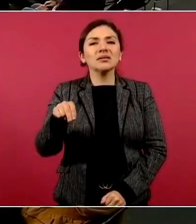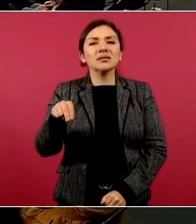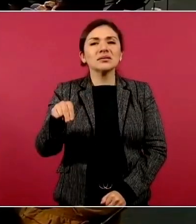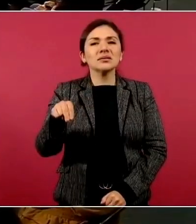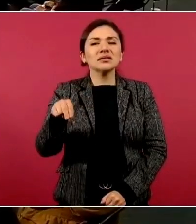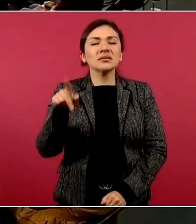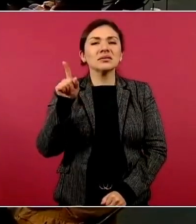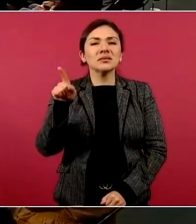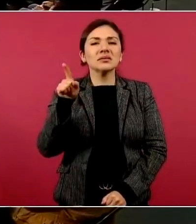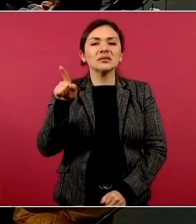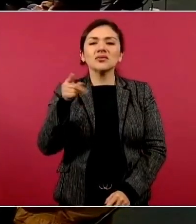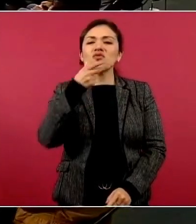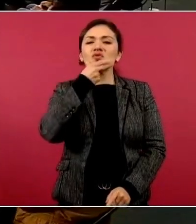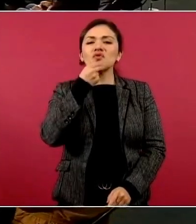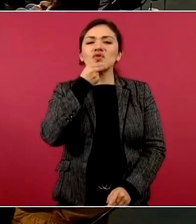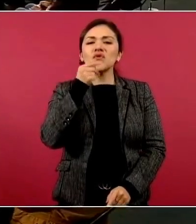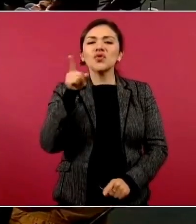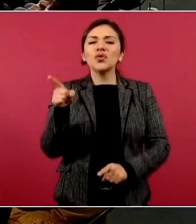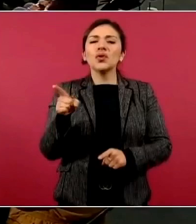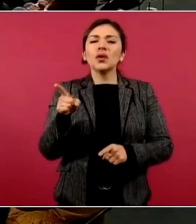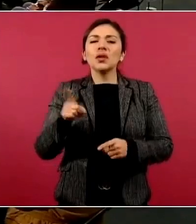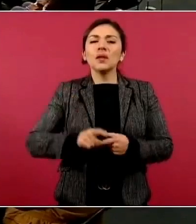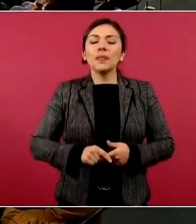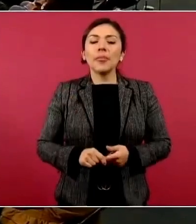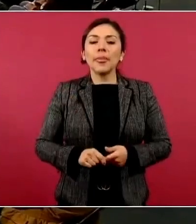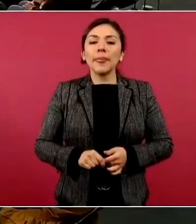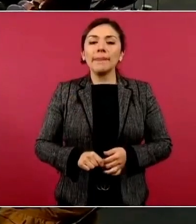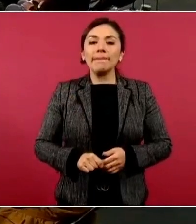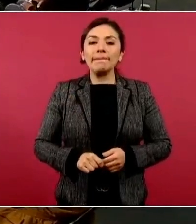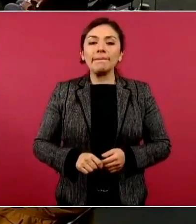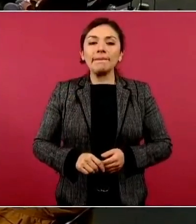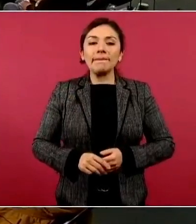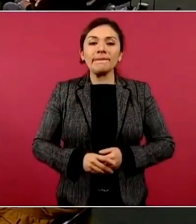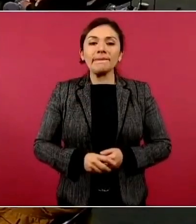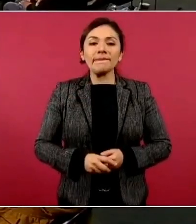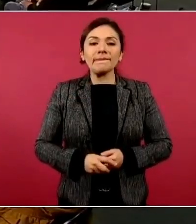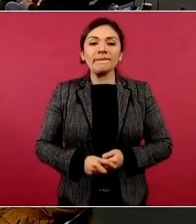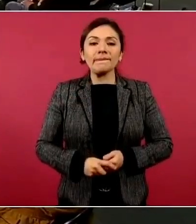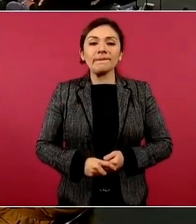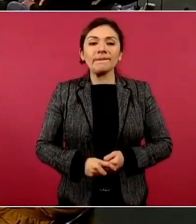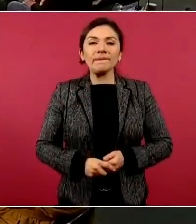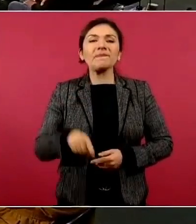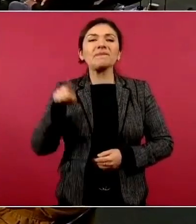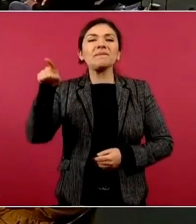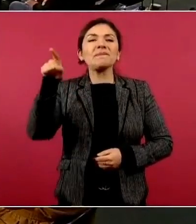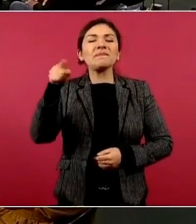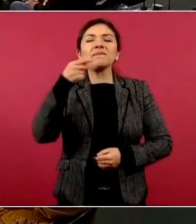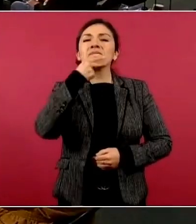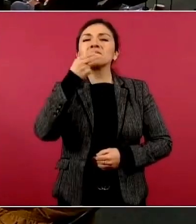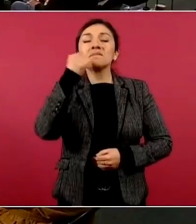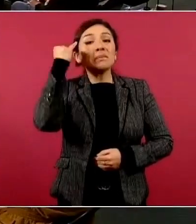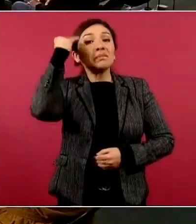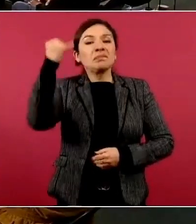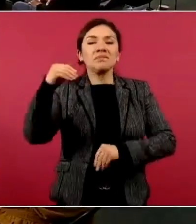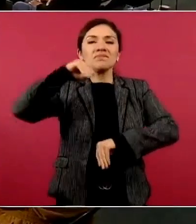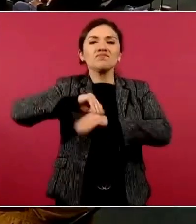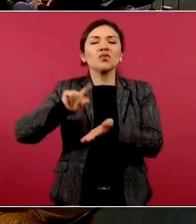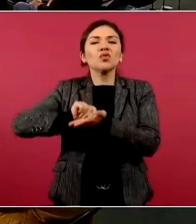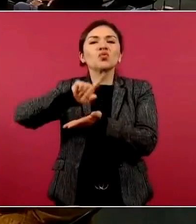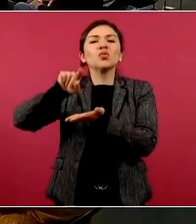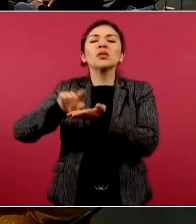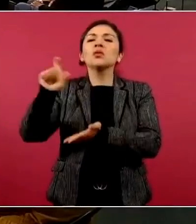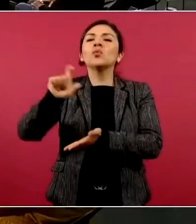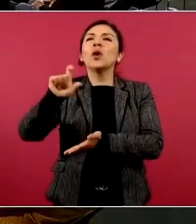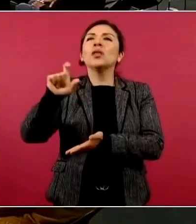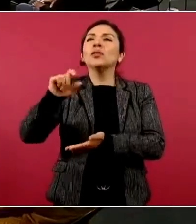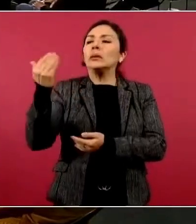Uno que puso un Twitter cuando falleció